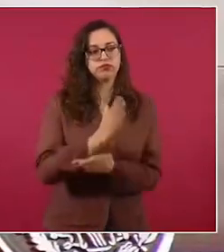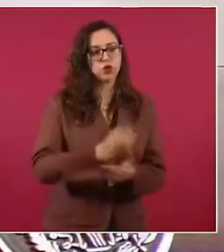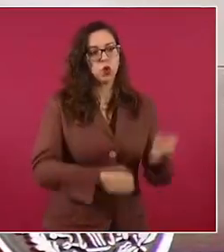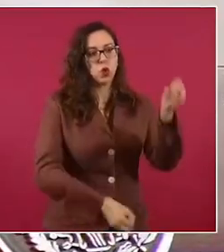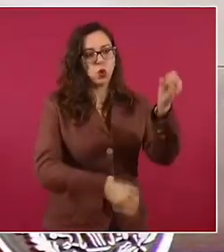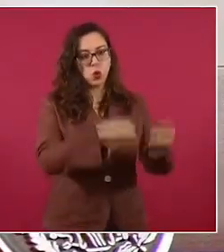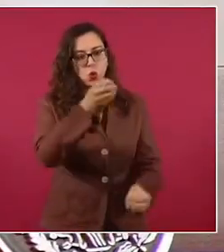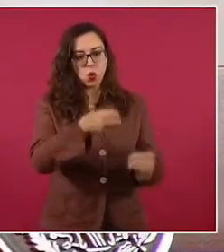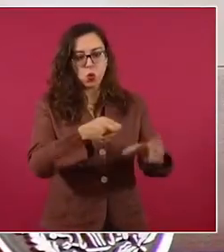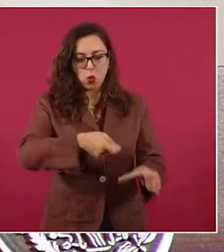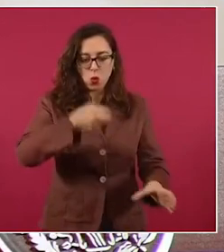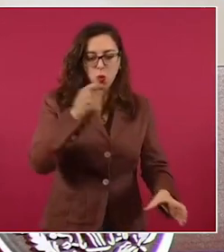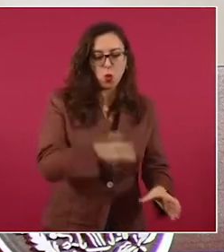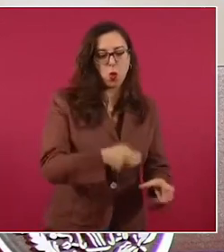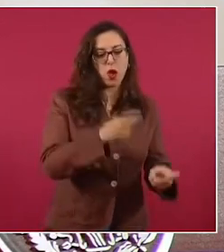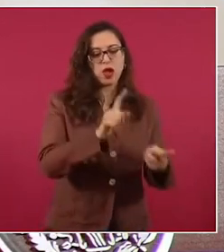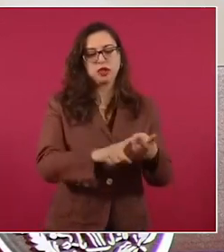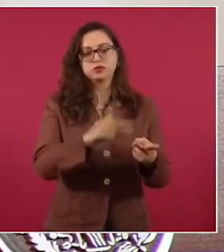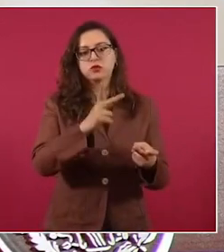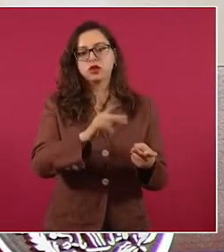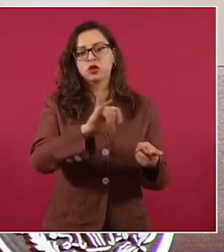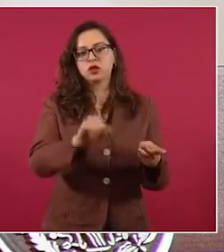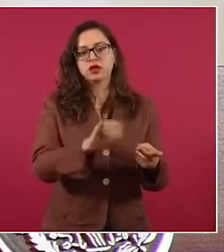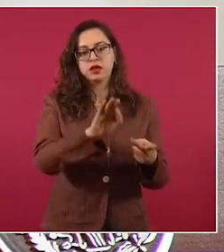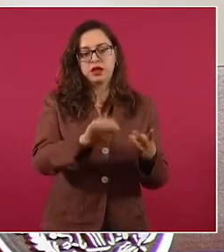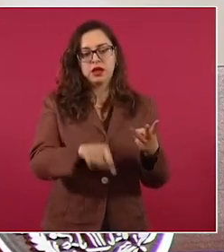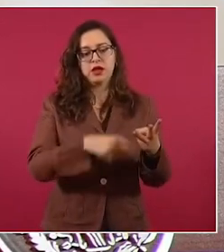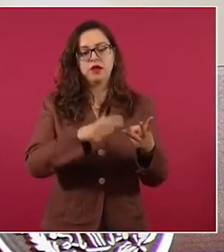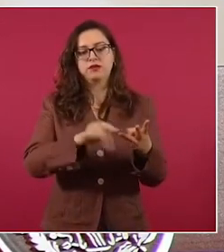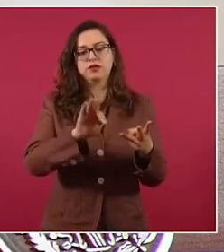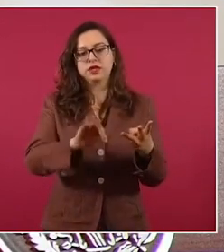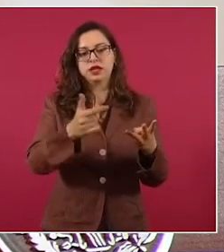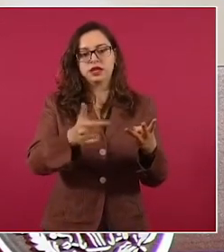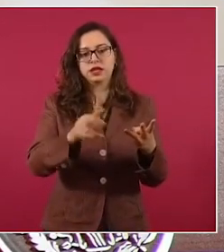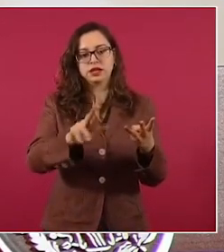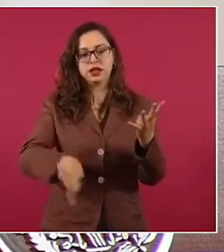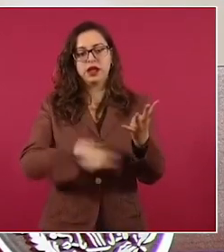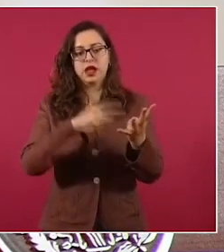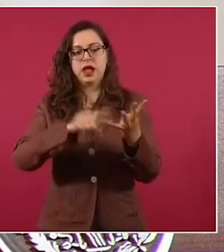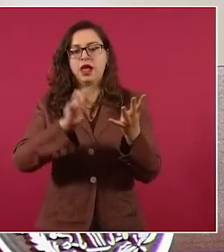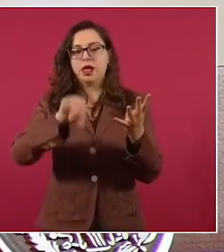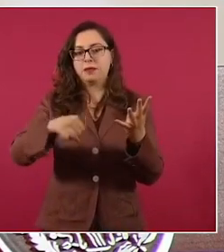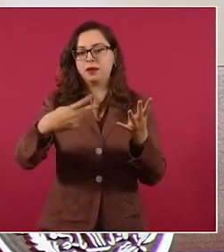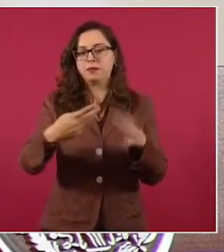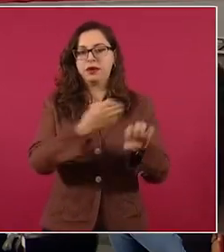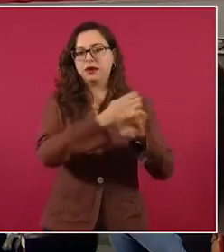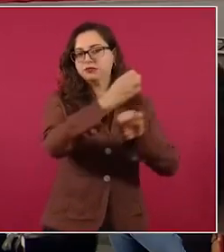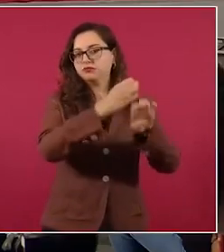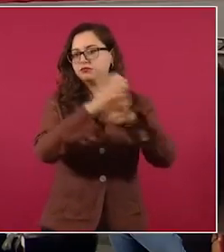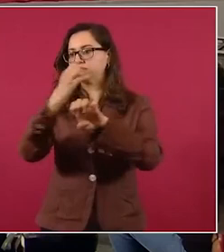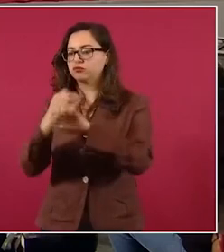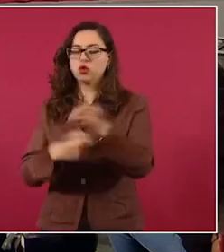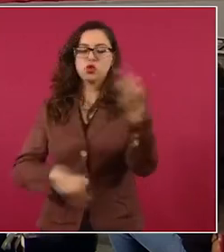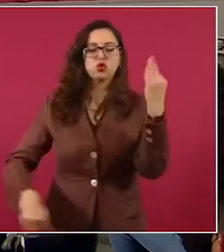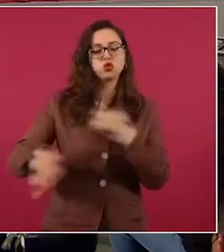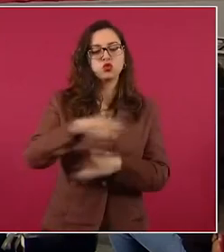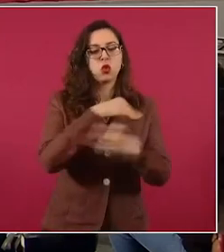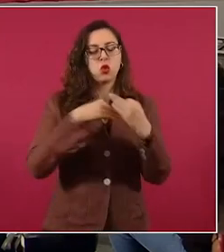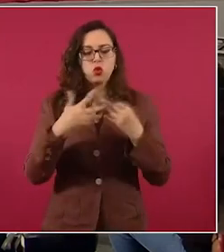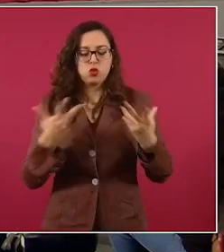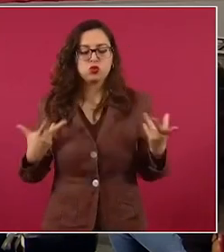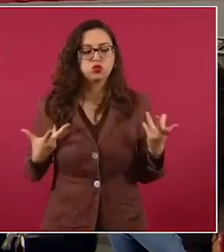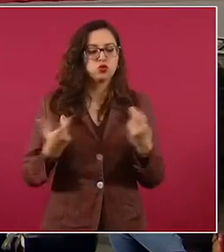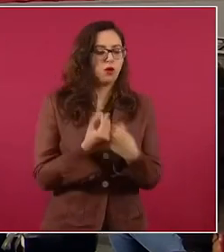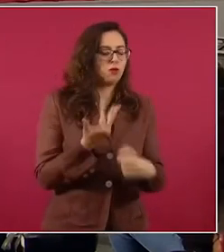Fiscalía General de la República, con las fiscalías estatales, en aquellos trámites que